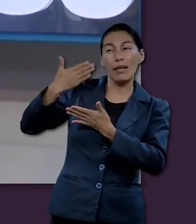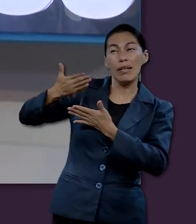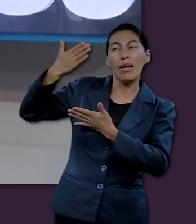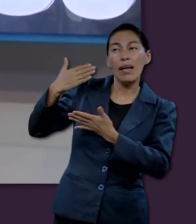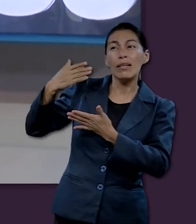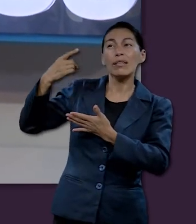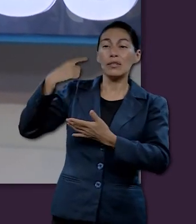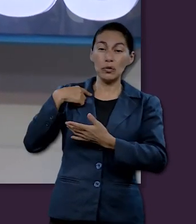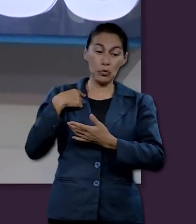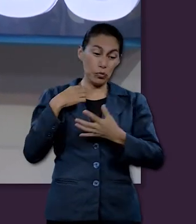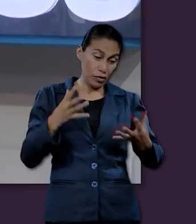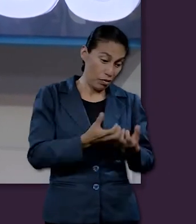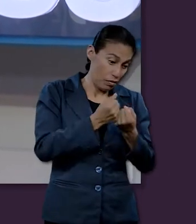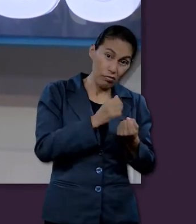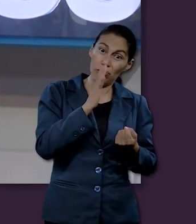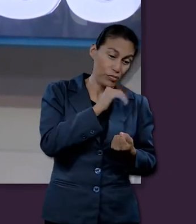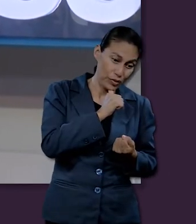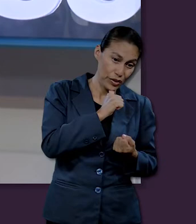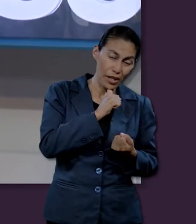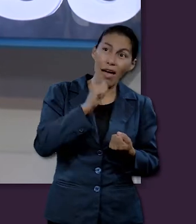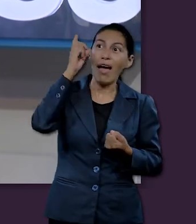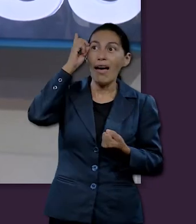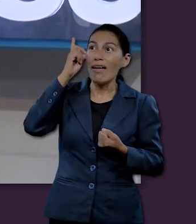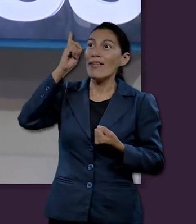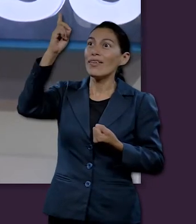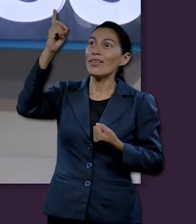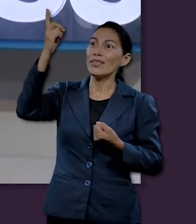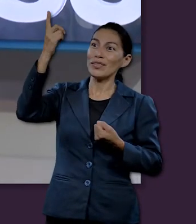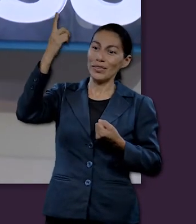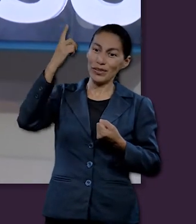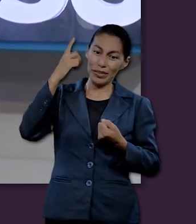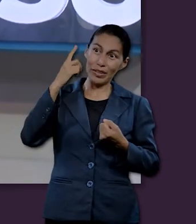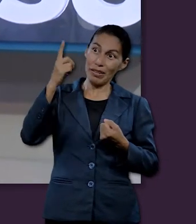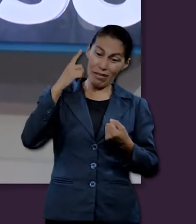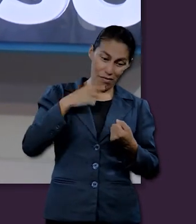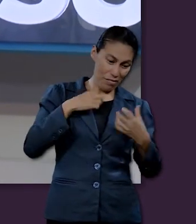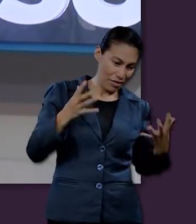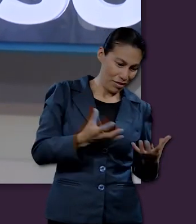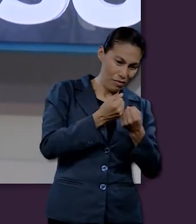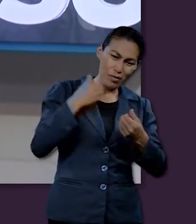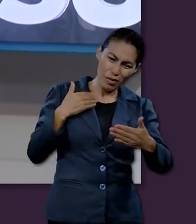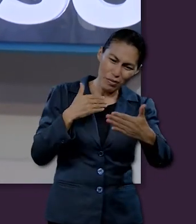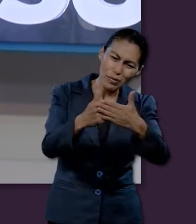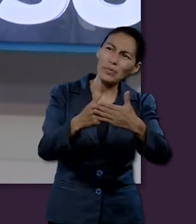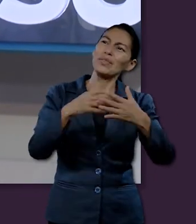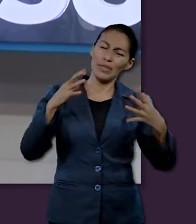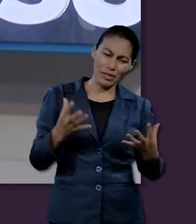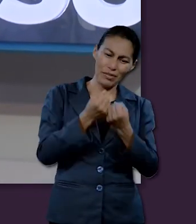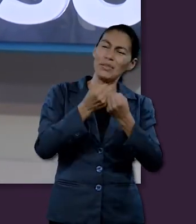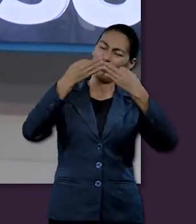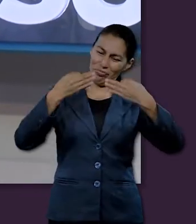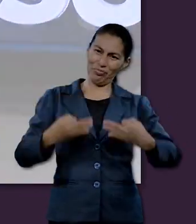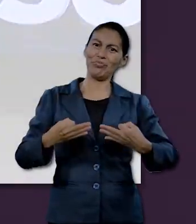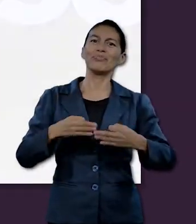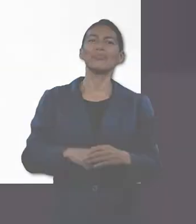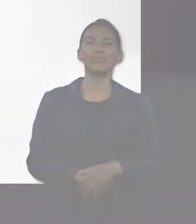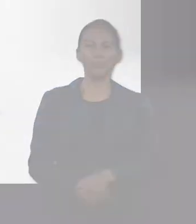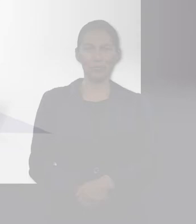que nos ha dado. Porque a su debido tiempo, cuando aún éramos débiles, Cristo murió por los pecadores.